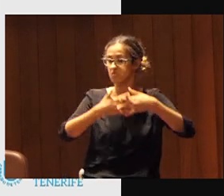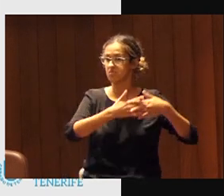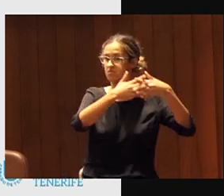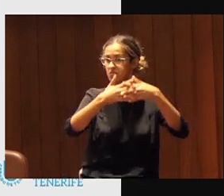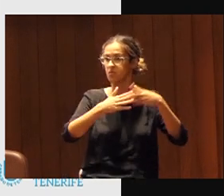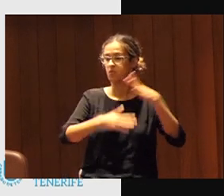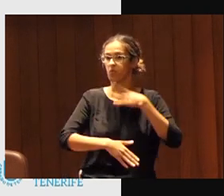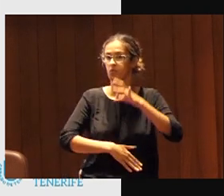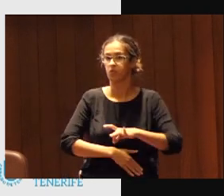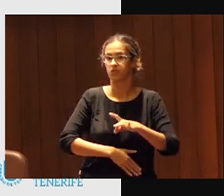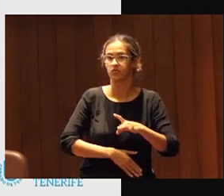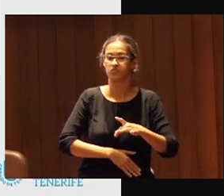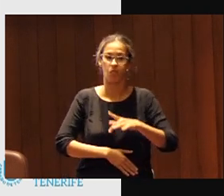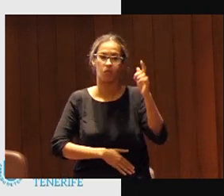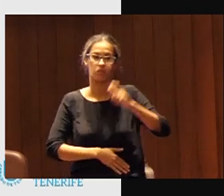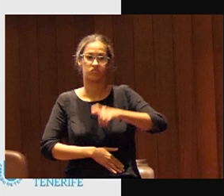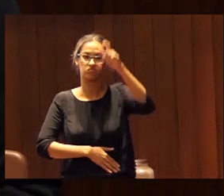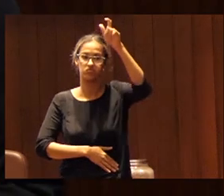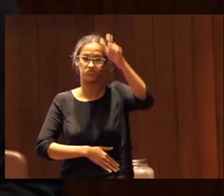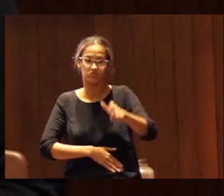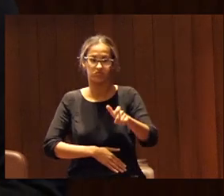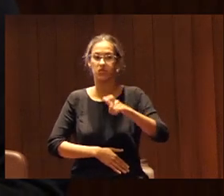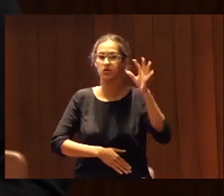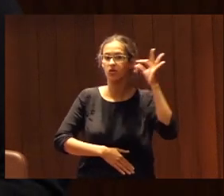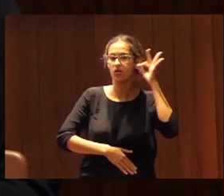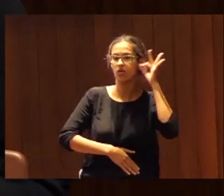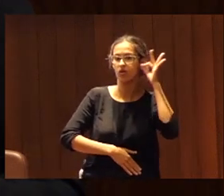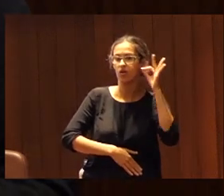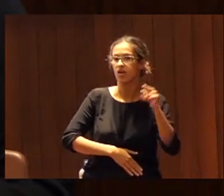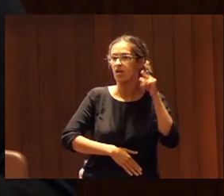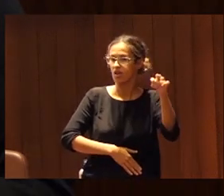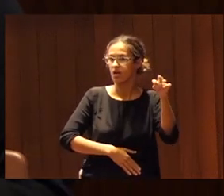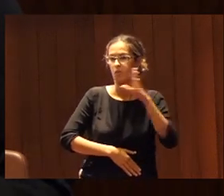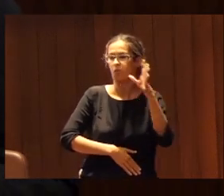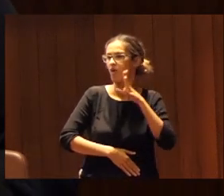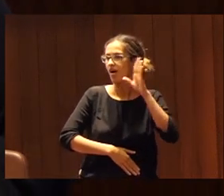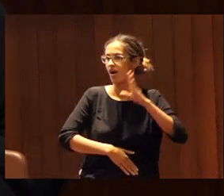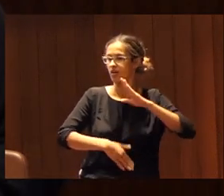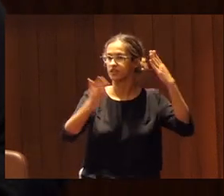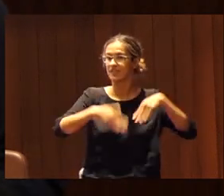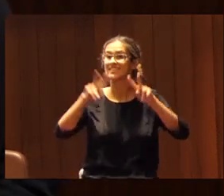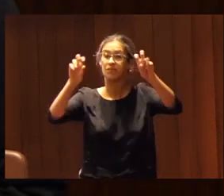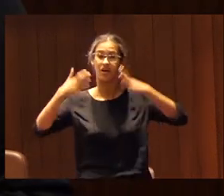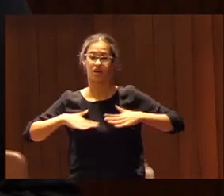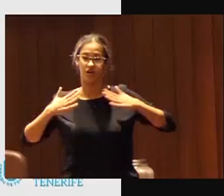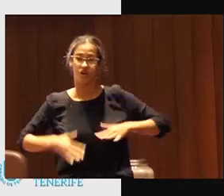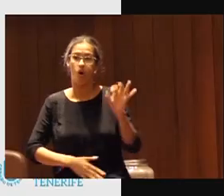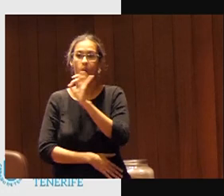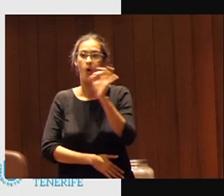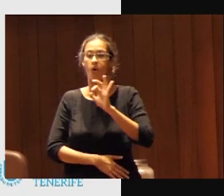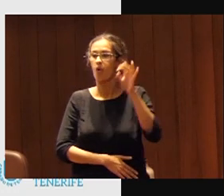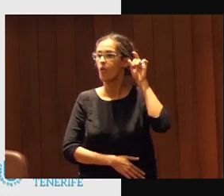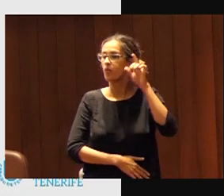juzgar a Larry Nassar porque no prescriben estos delitos bien el tema de la ropa como dice la profesora